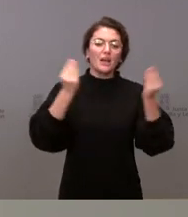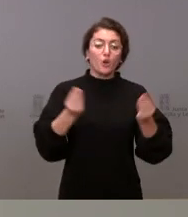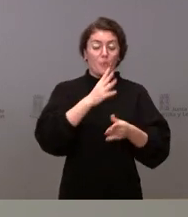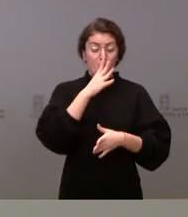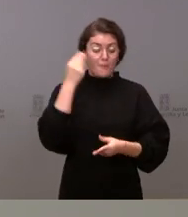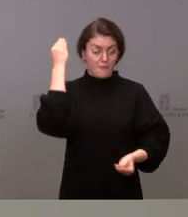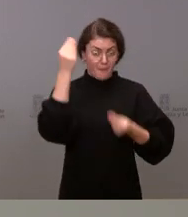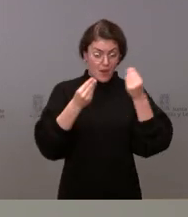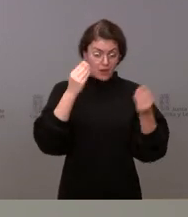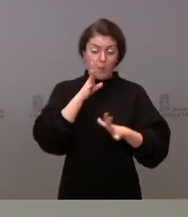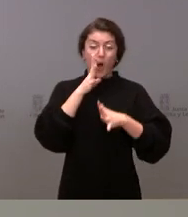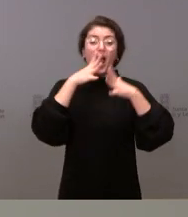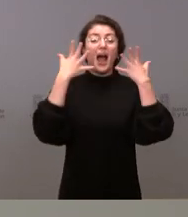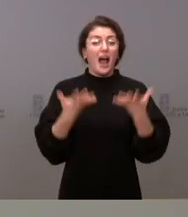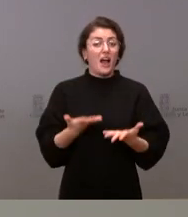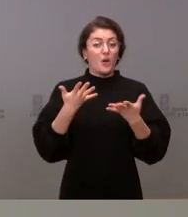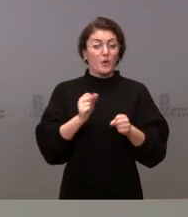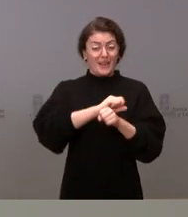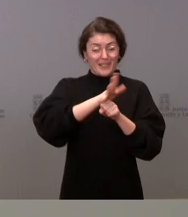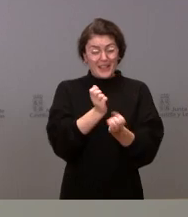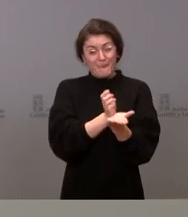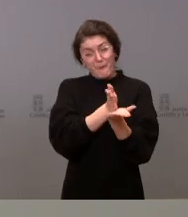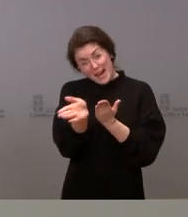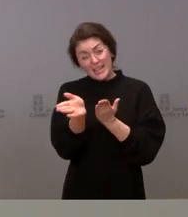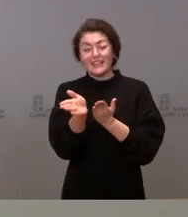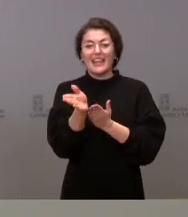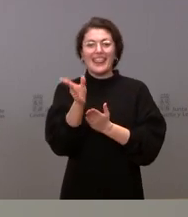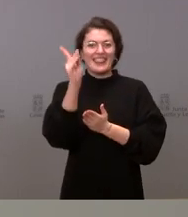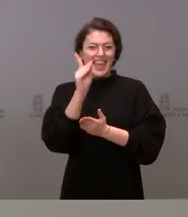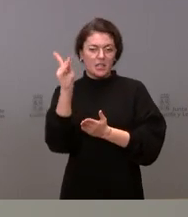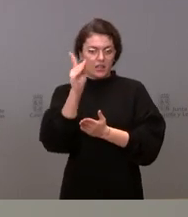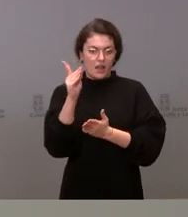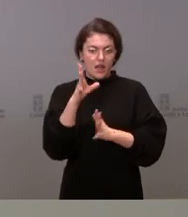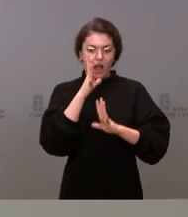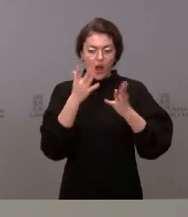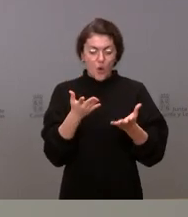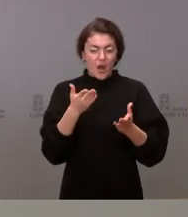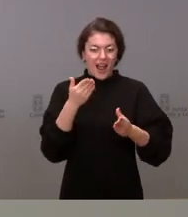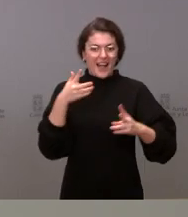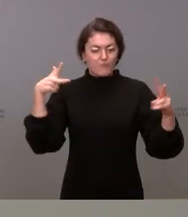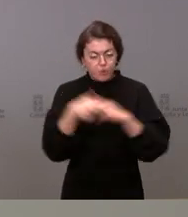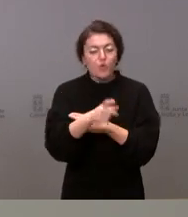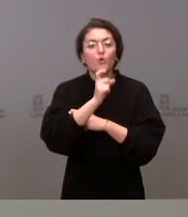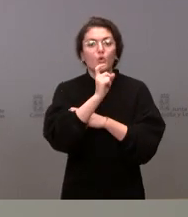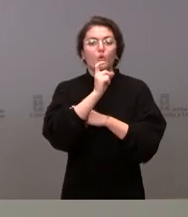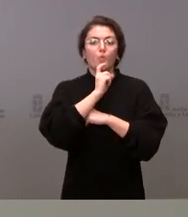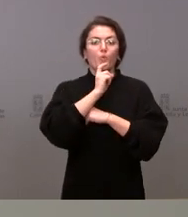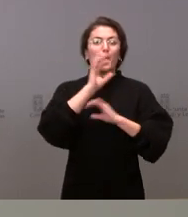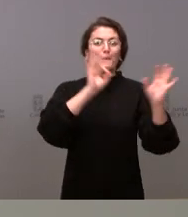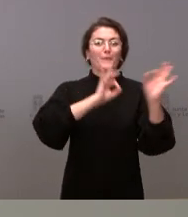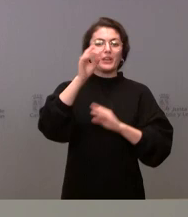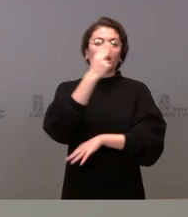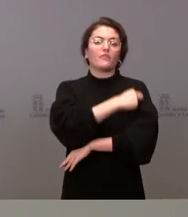tenemos en el momento actual, que es la misma, es la variante delta, la única manera de cortar es llegar al 80, 90%